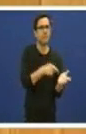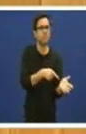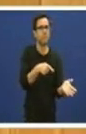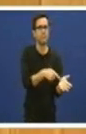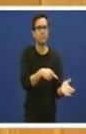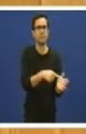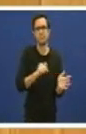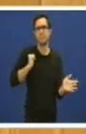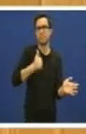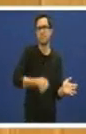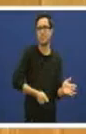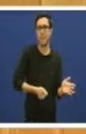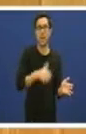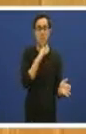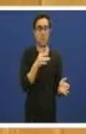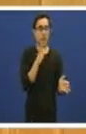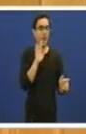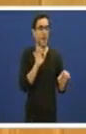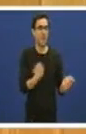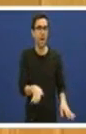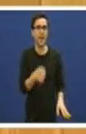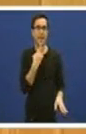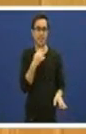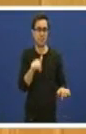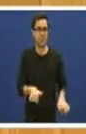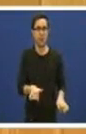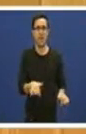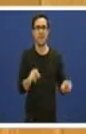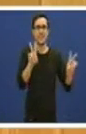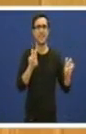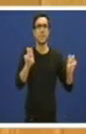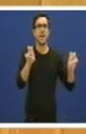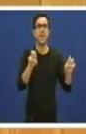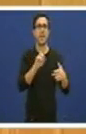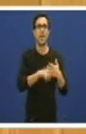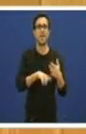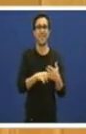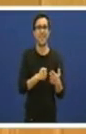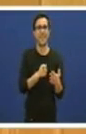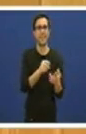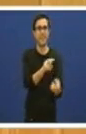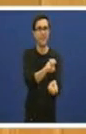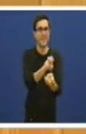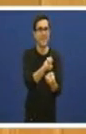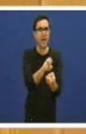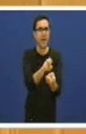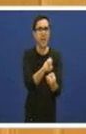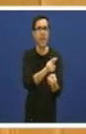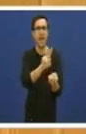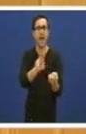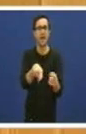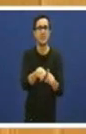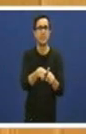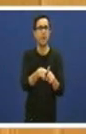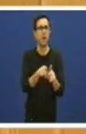decíamos, o sistema de arrendamento fiscal é unha peza importante que en estes momentos ten un